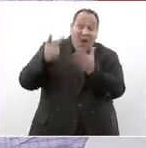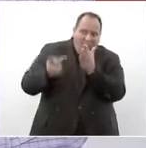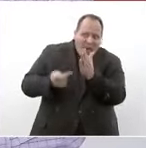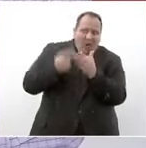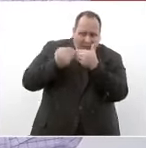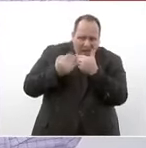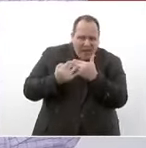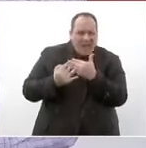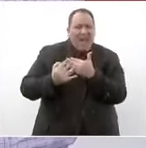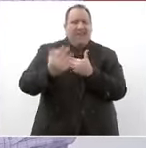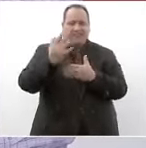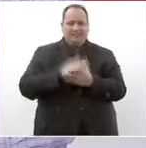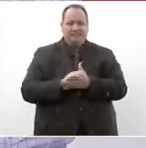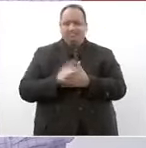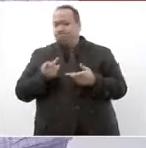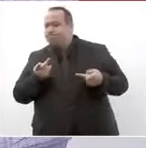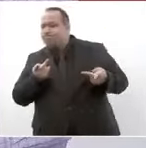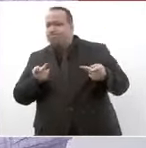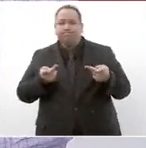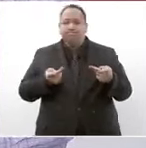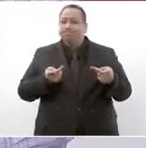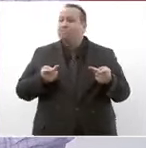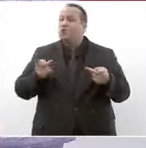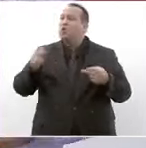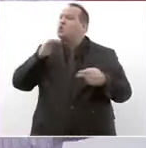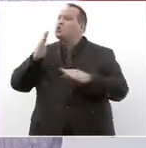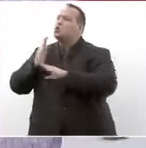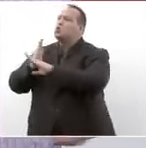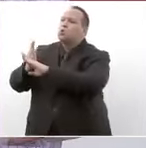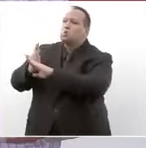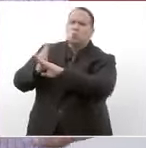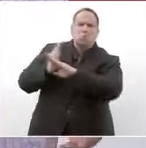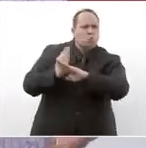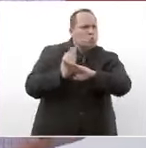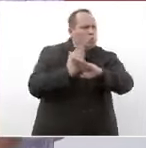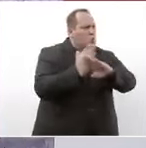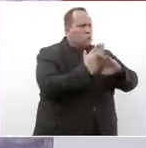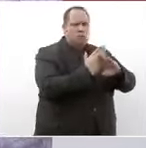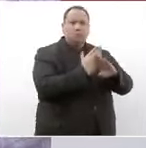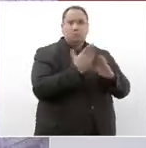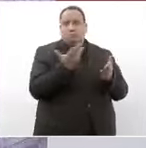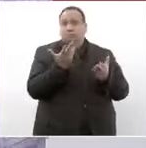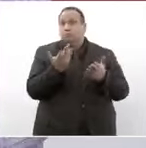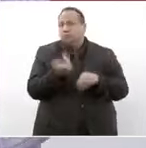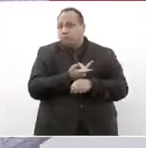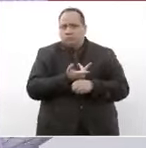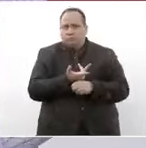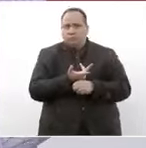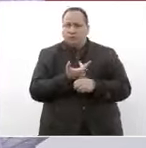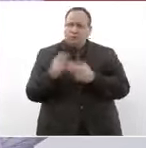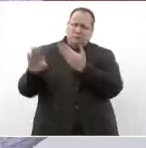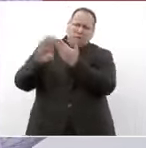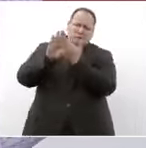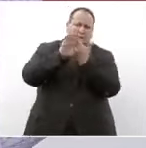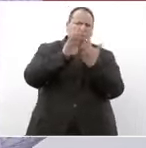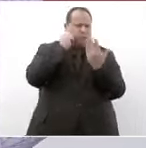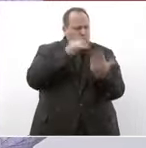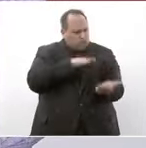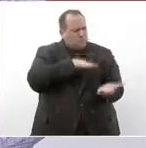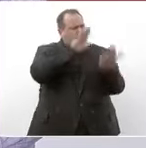estrategia de no permitir la corrupción enfrentamos todas las adversidades